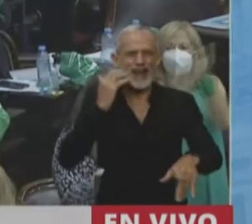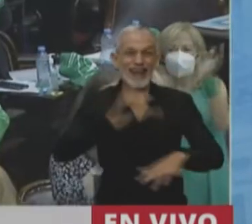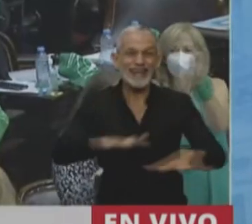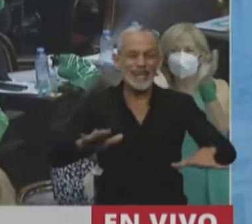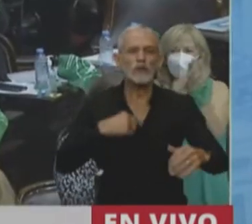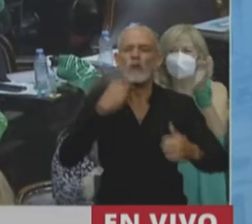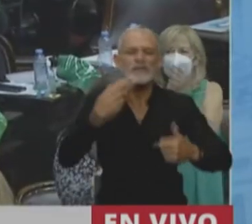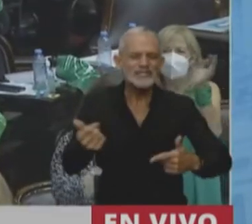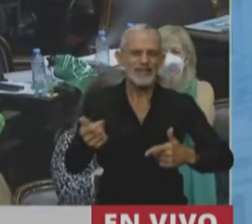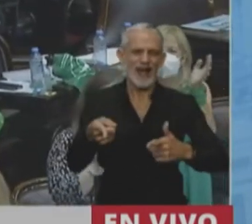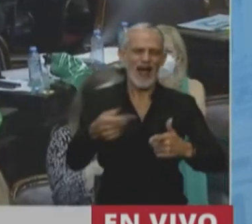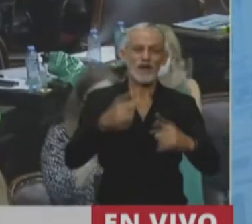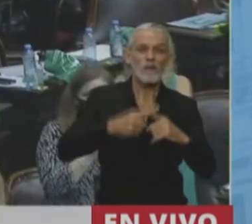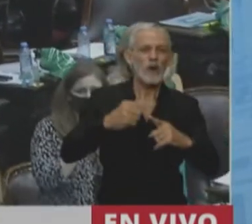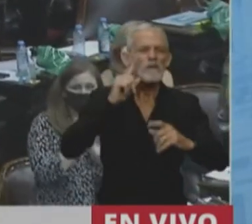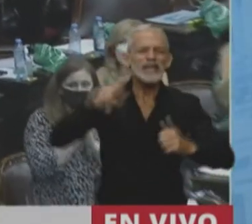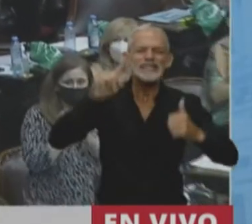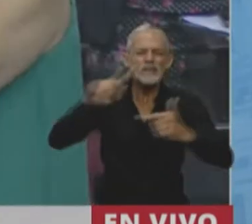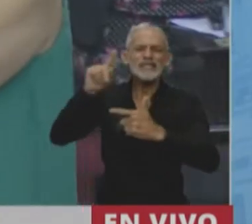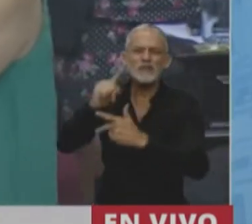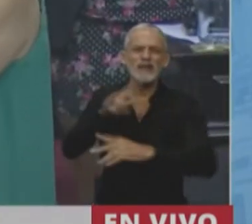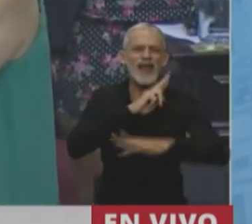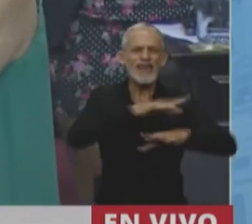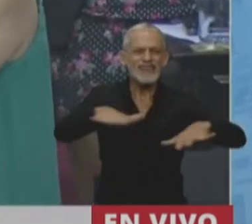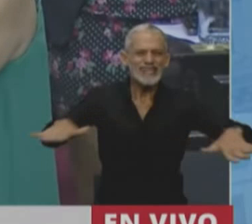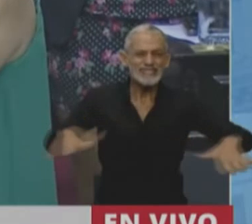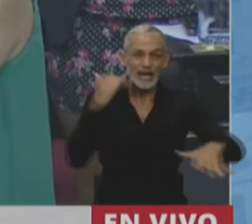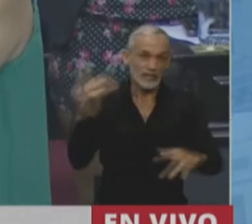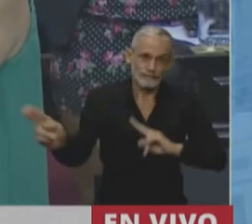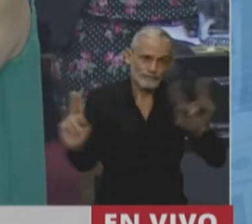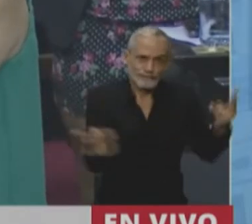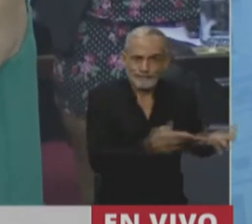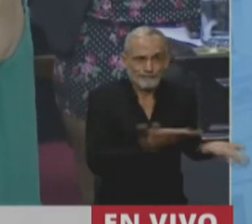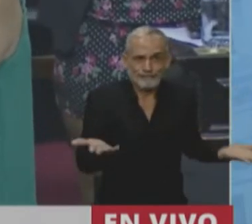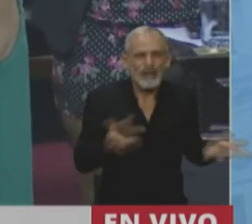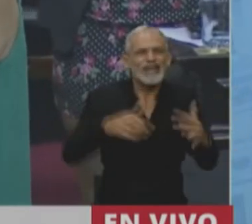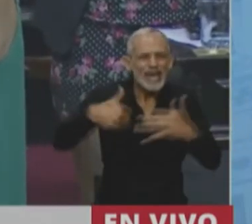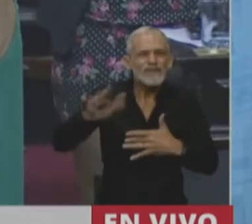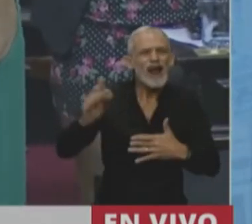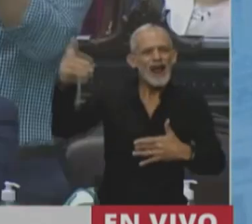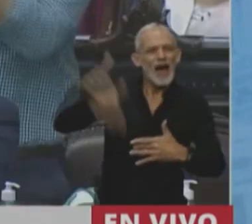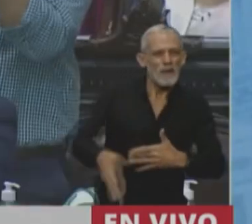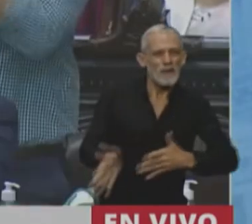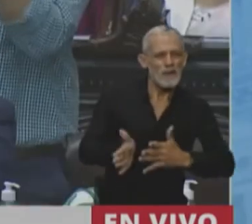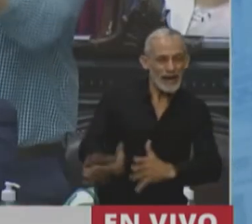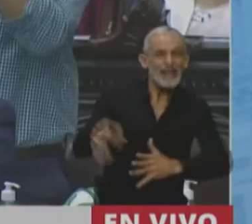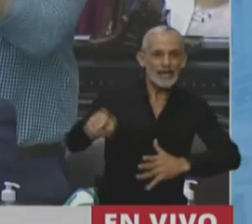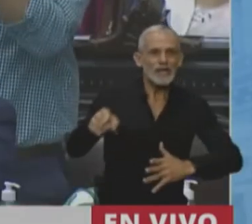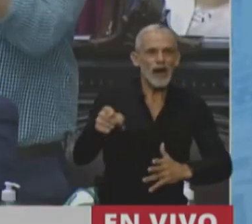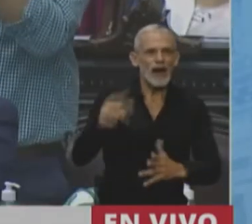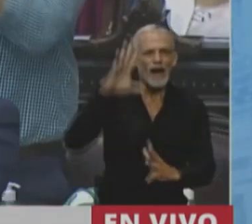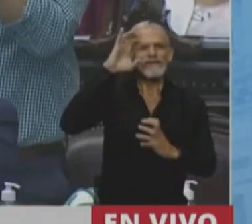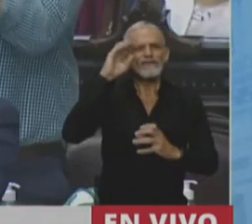por mis hijas, por las miles de chicas que ya no están y por las que van a venir y van a